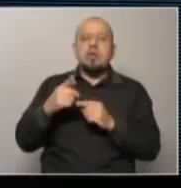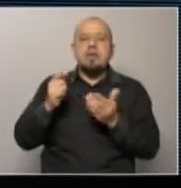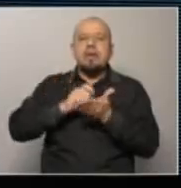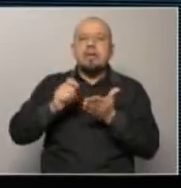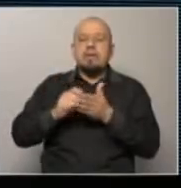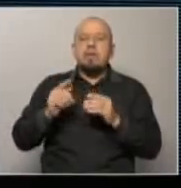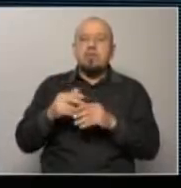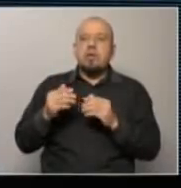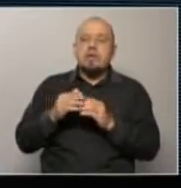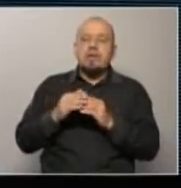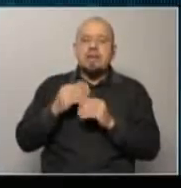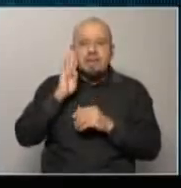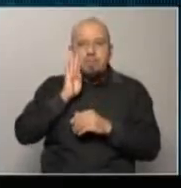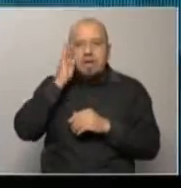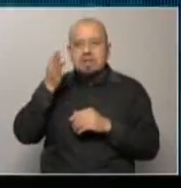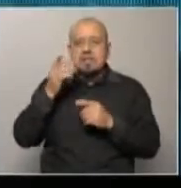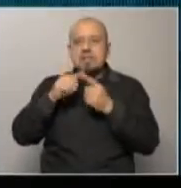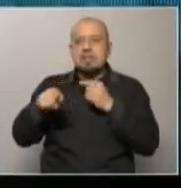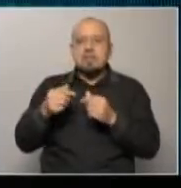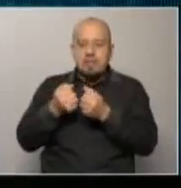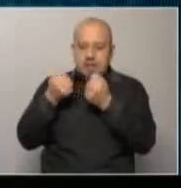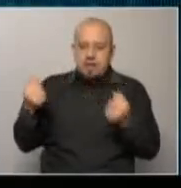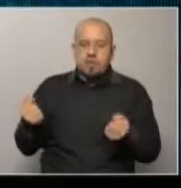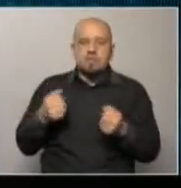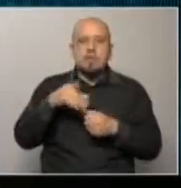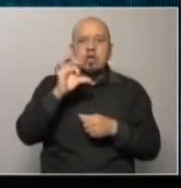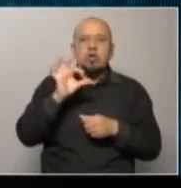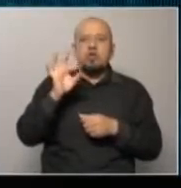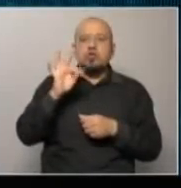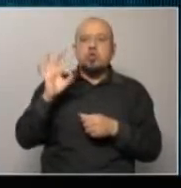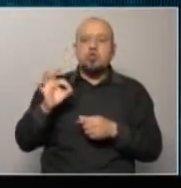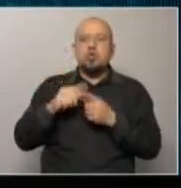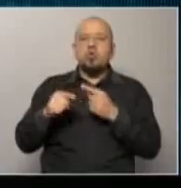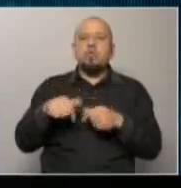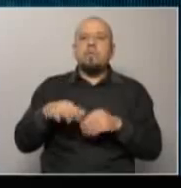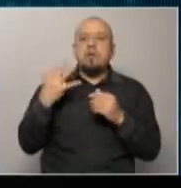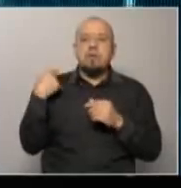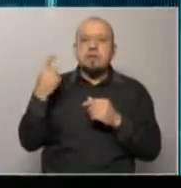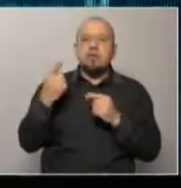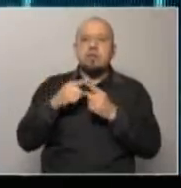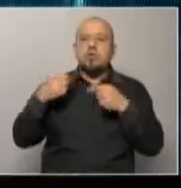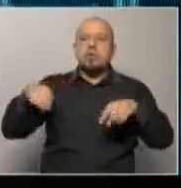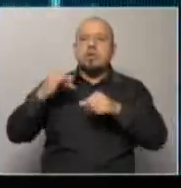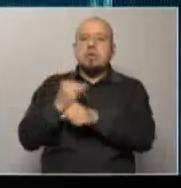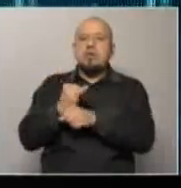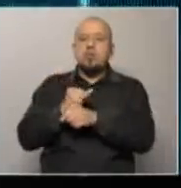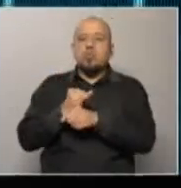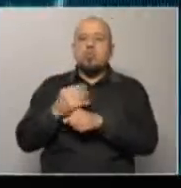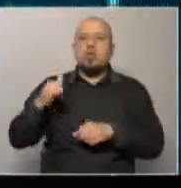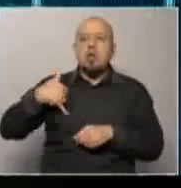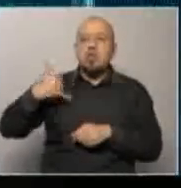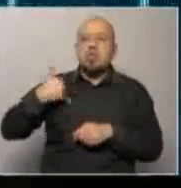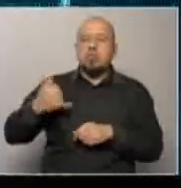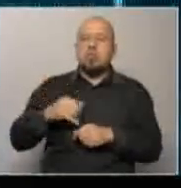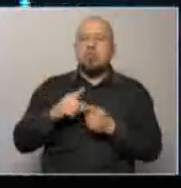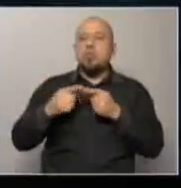gracias. Felicitación. Bienvenido. También recibimos a Santiago Soto, economista, politólogo, fue director nacional del Instituto Nacional de la Juventud